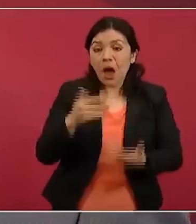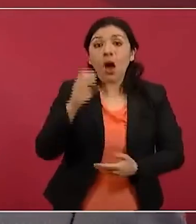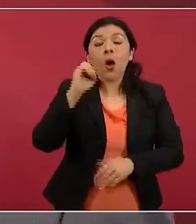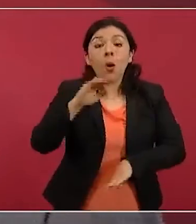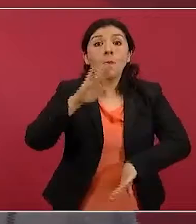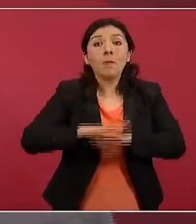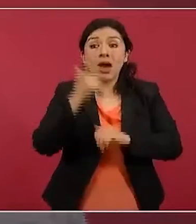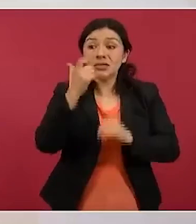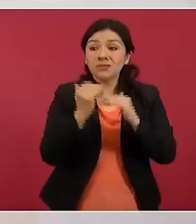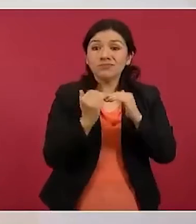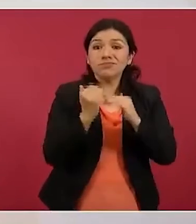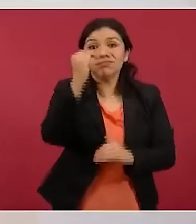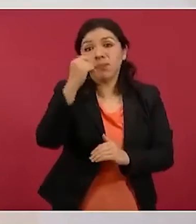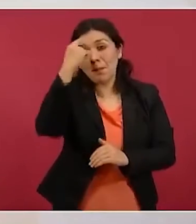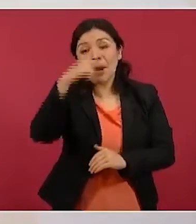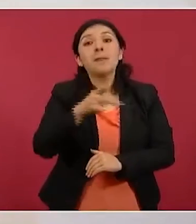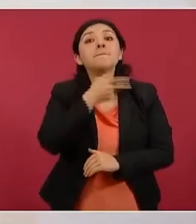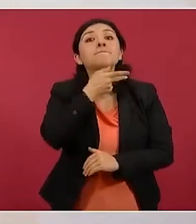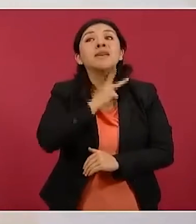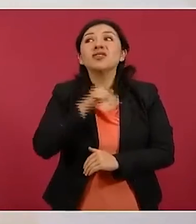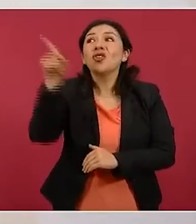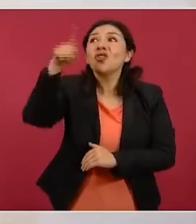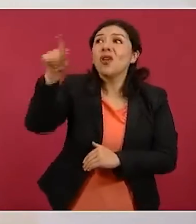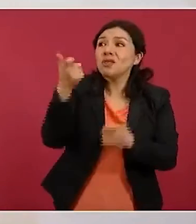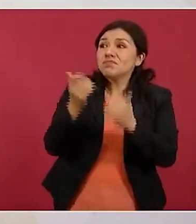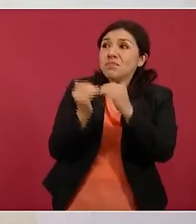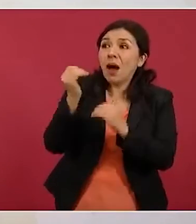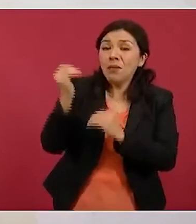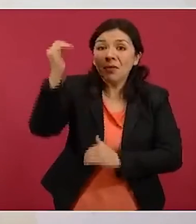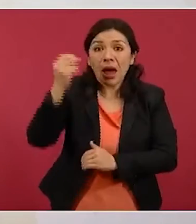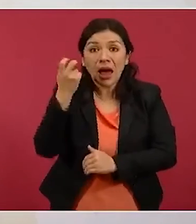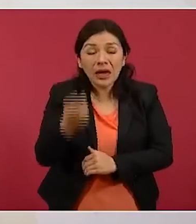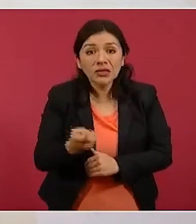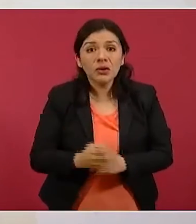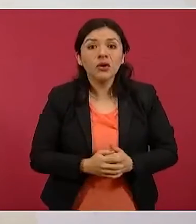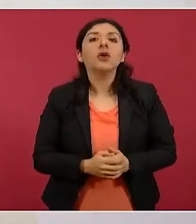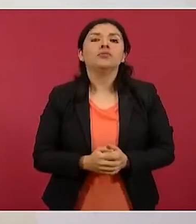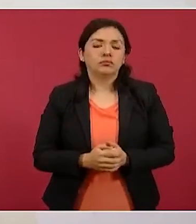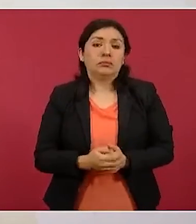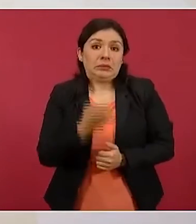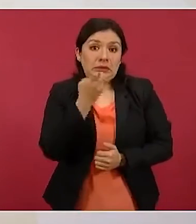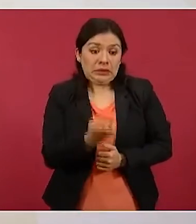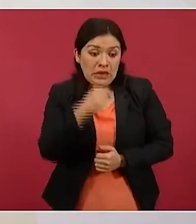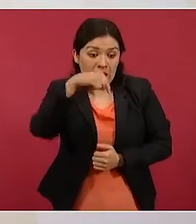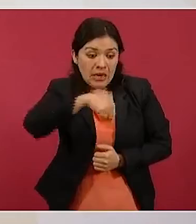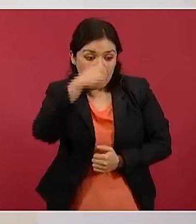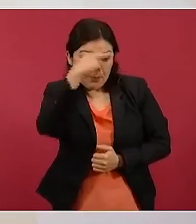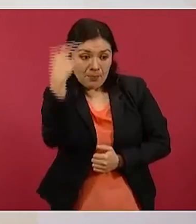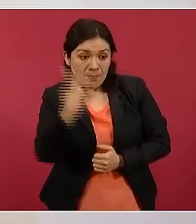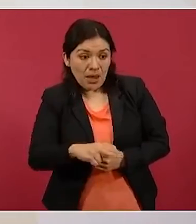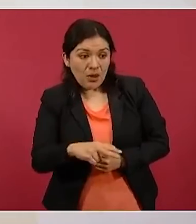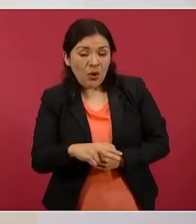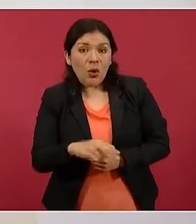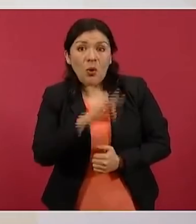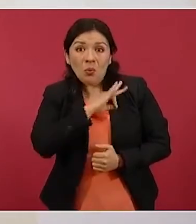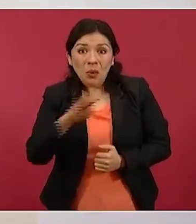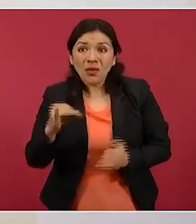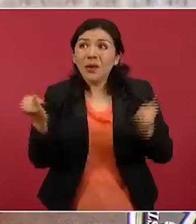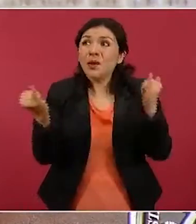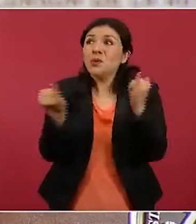precio del petróleo crudo, que esto no se traslade